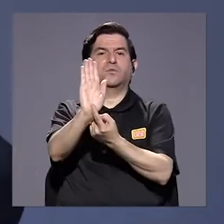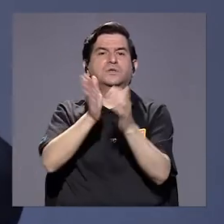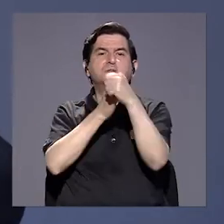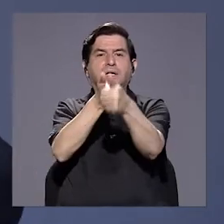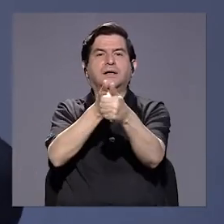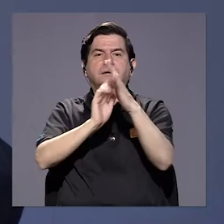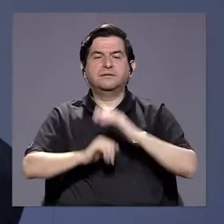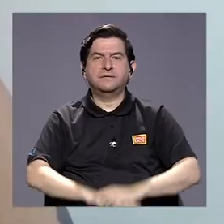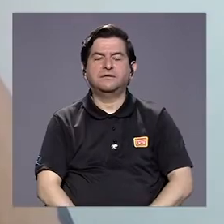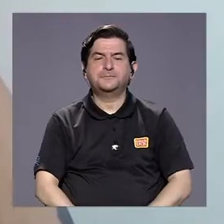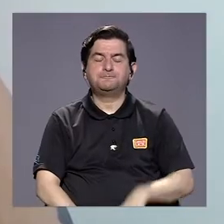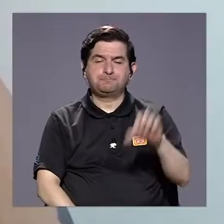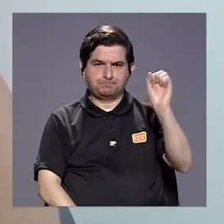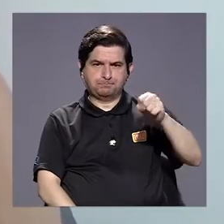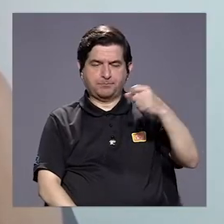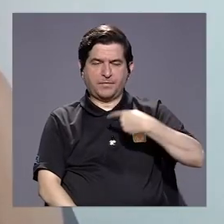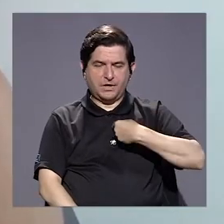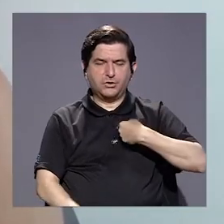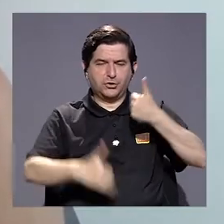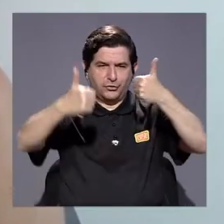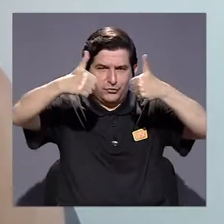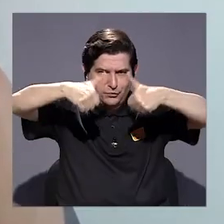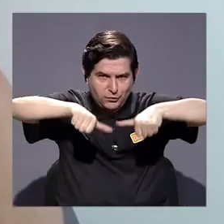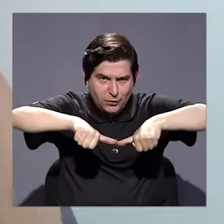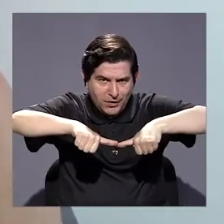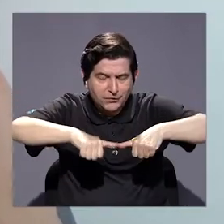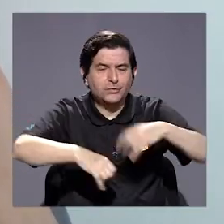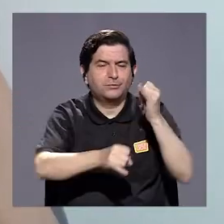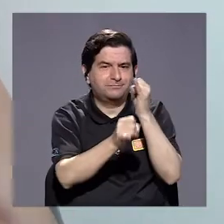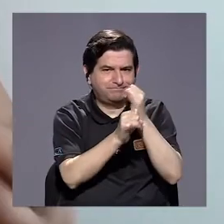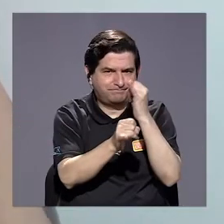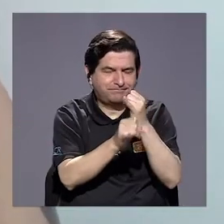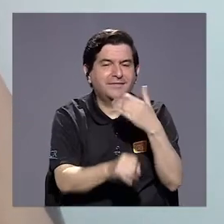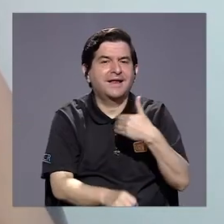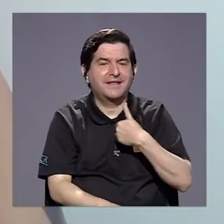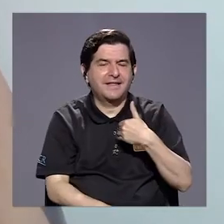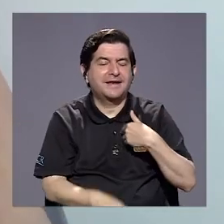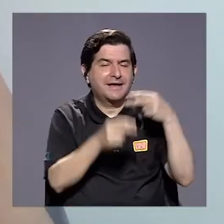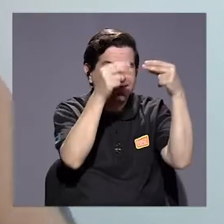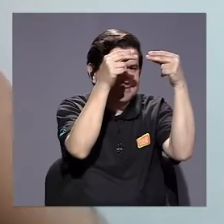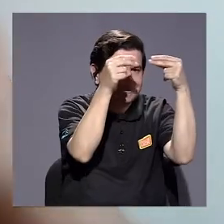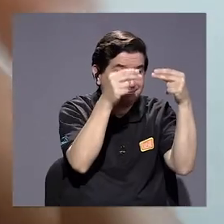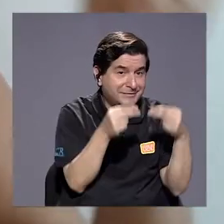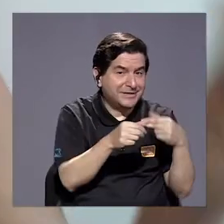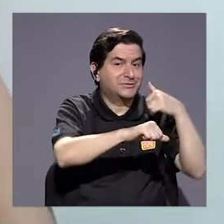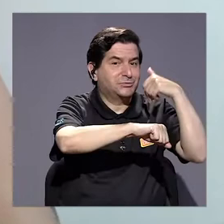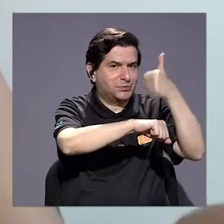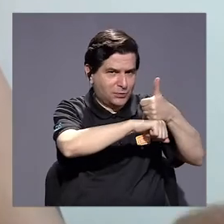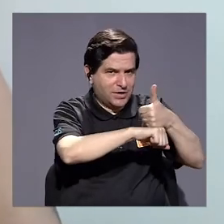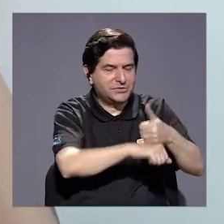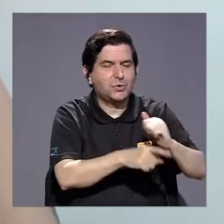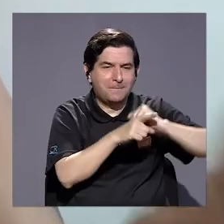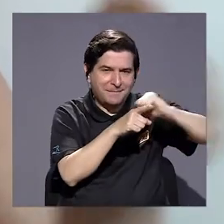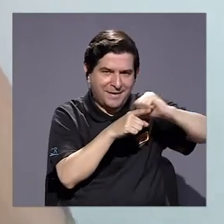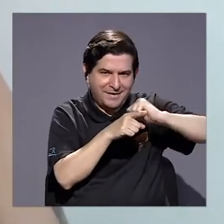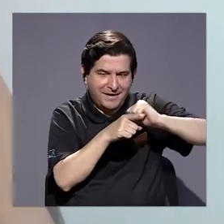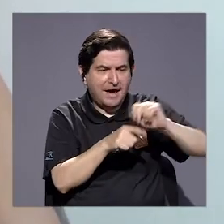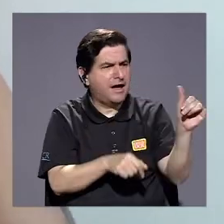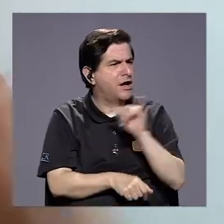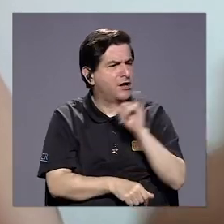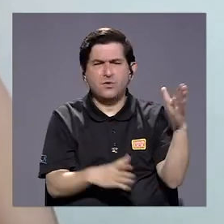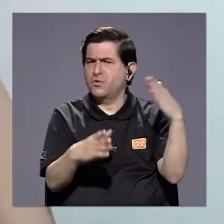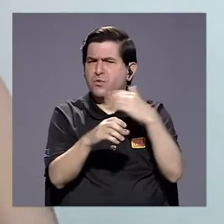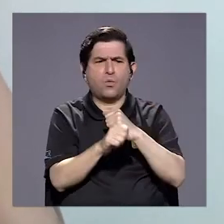rostro. Sí, por supuesto, yo estoy de acuerdo en que las instituciones tendrían que presupuestar montos de